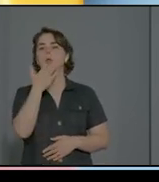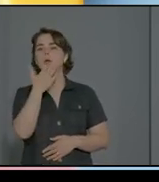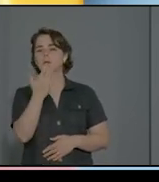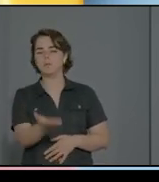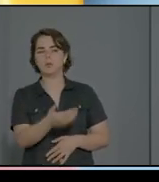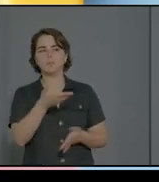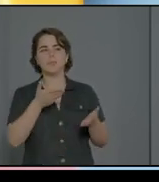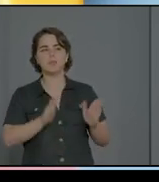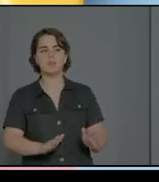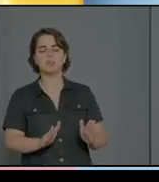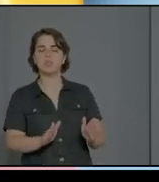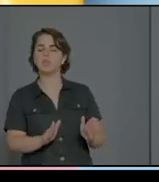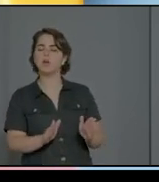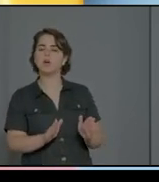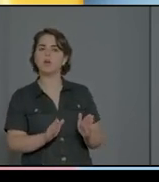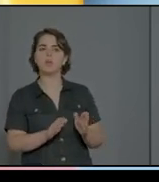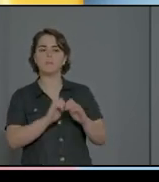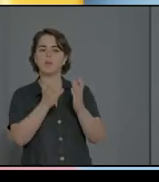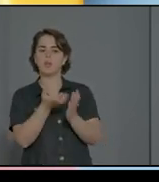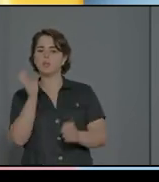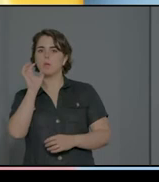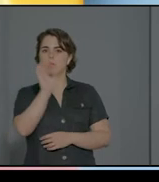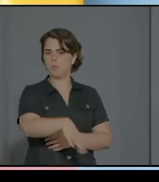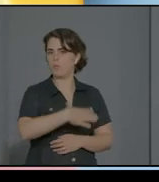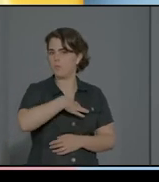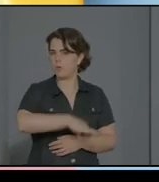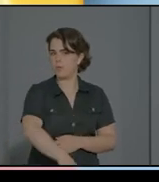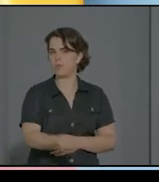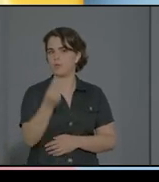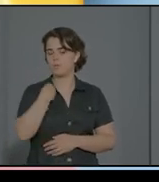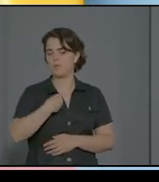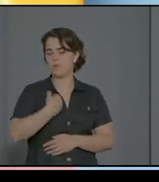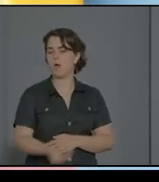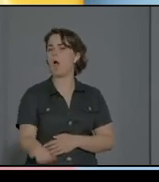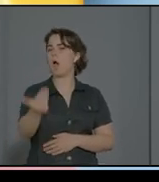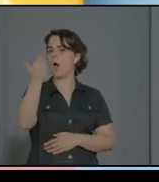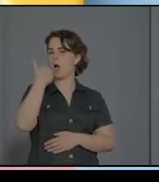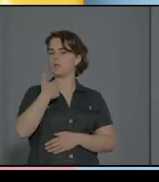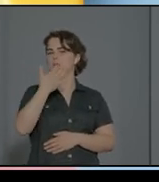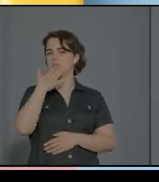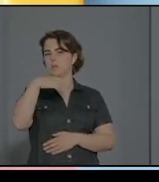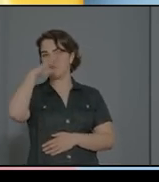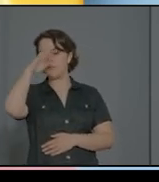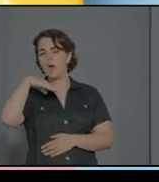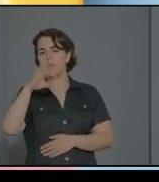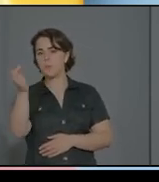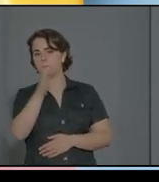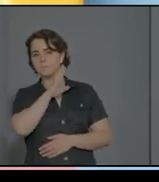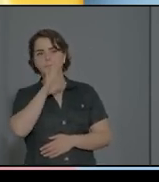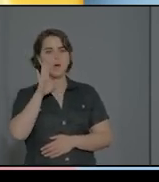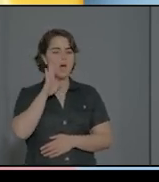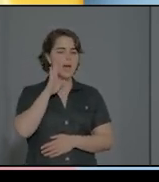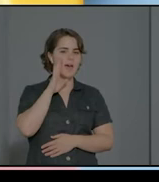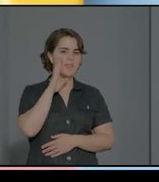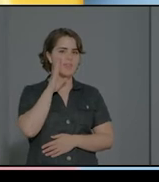pelota, es decir, la pieza que hemos visto antes, si el padre o la madre no facilita la solución, pues la solución la doy yo.